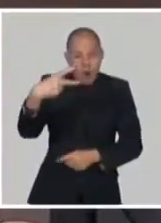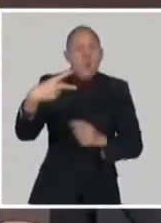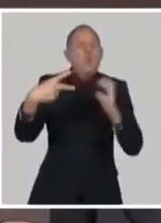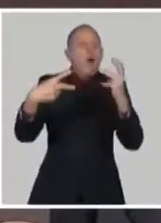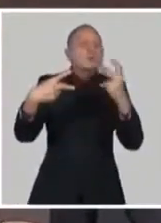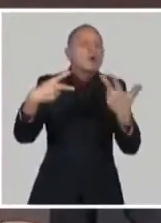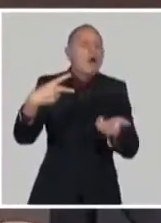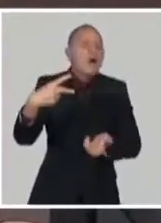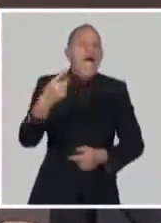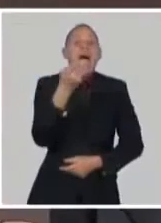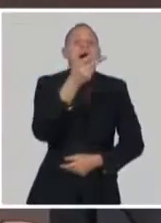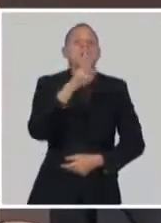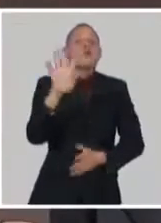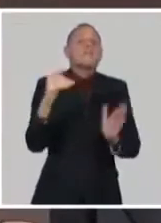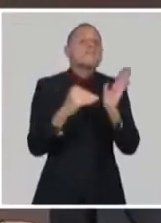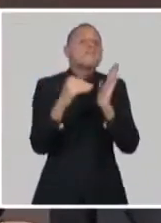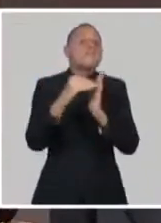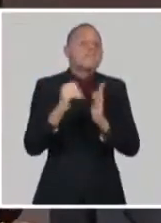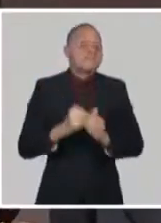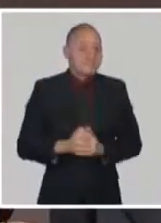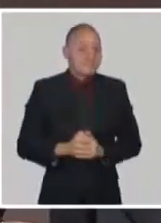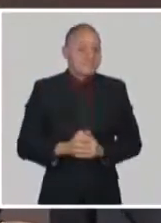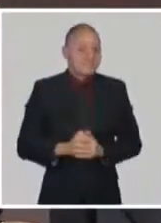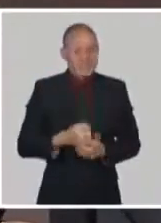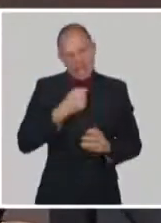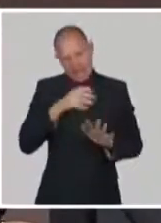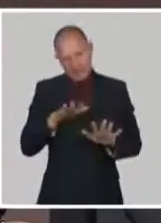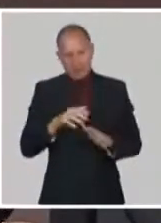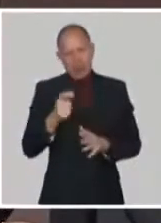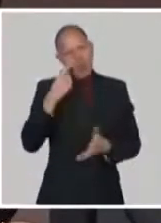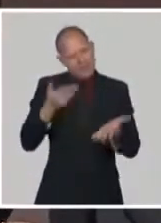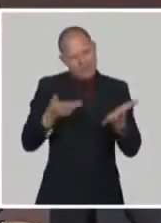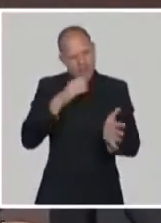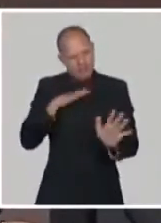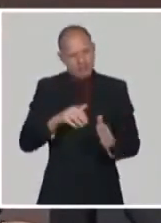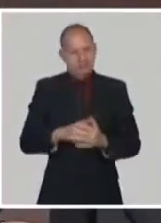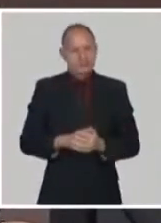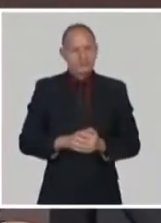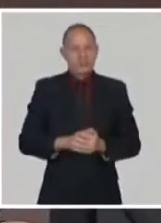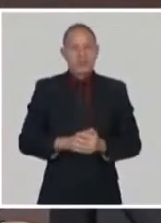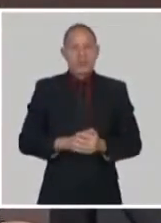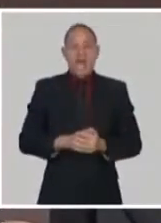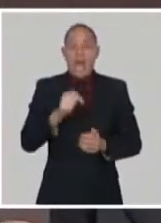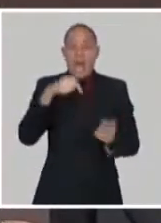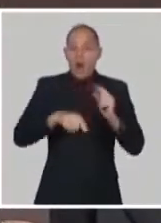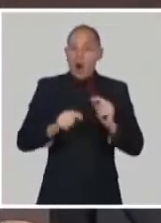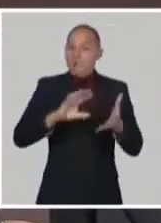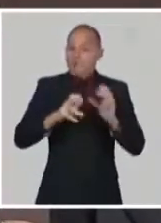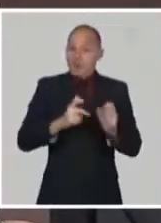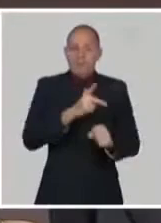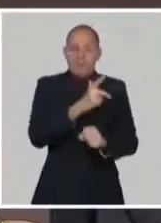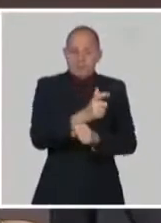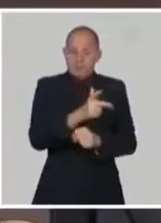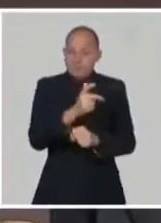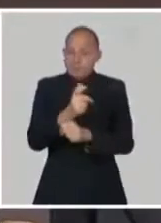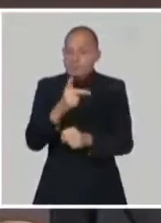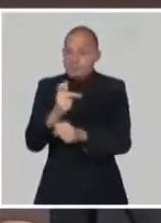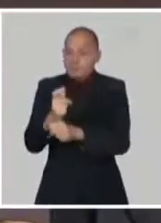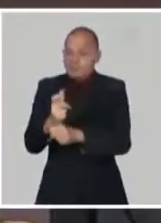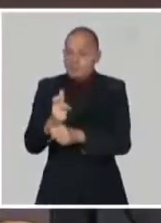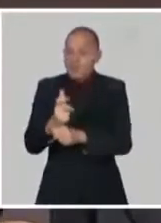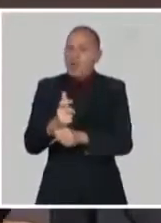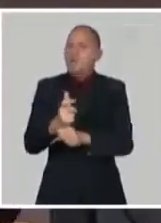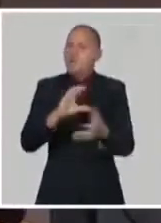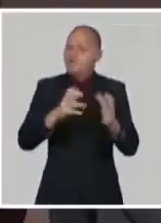se requeriría 21 años para vacunar a la población completa. Eso es un ejercicio que hemos hecho. Por supuesto que el ritmo de vacunación se va a incrementar a medida que haya más